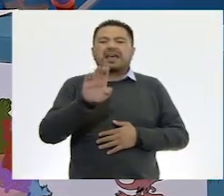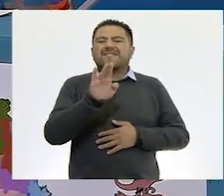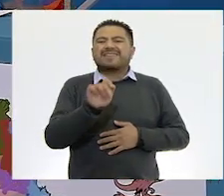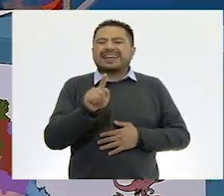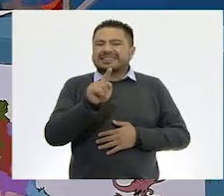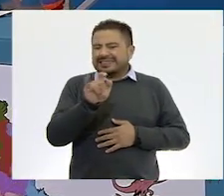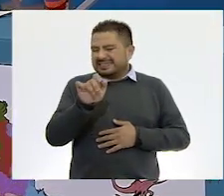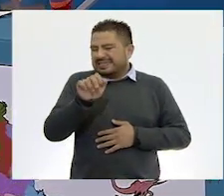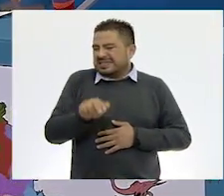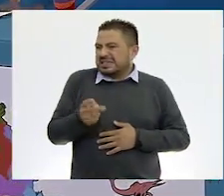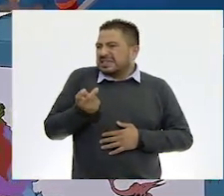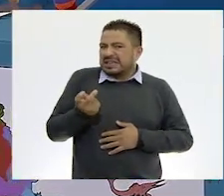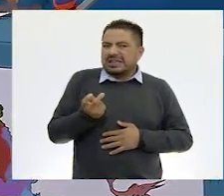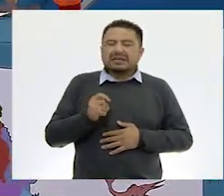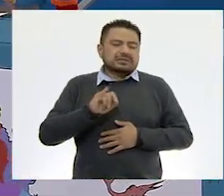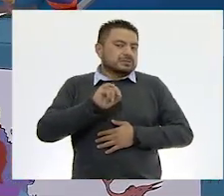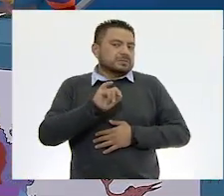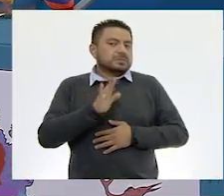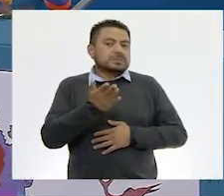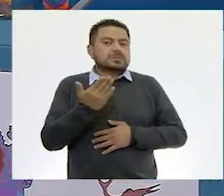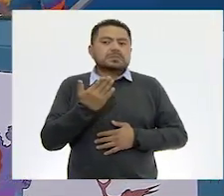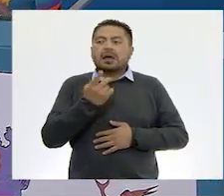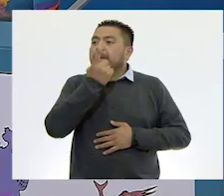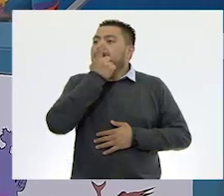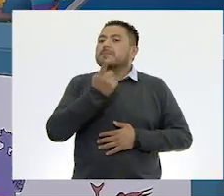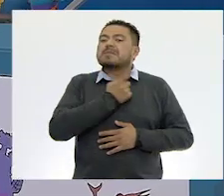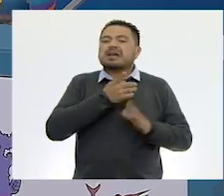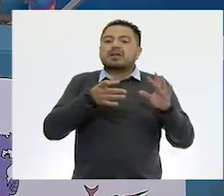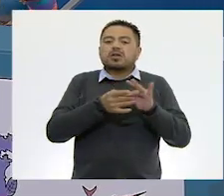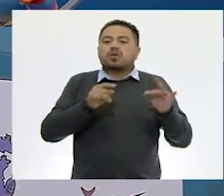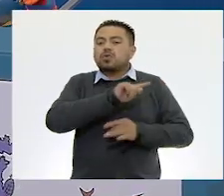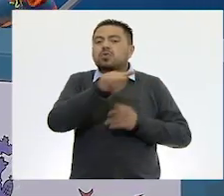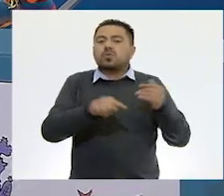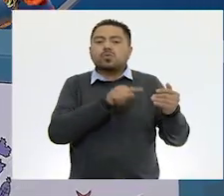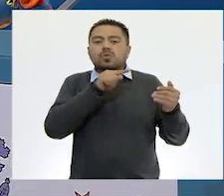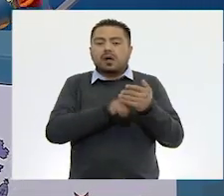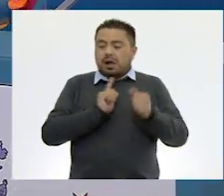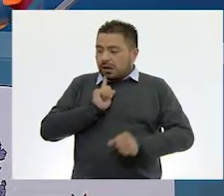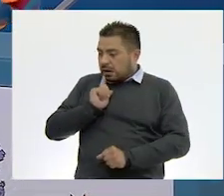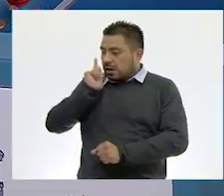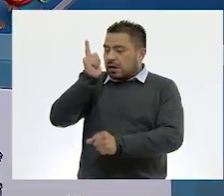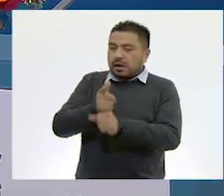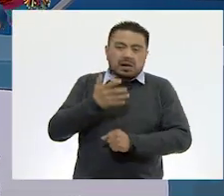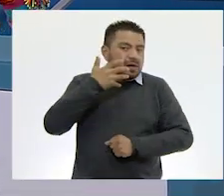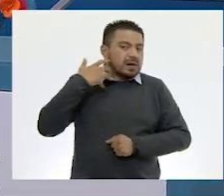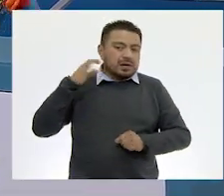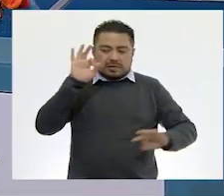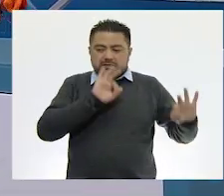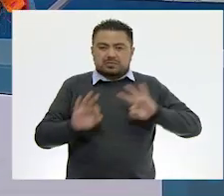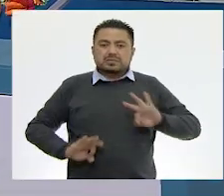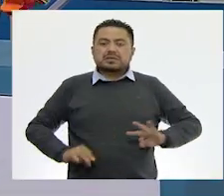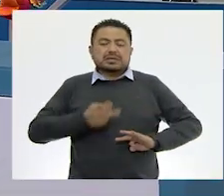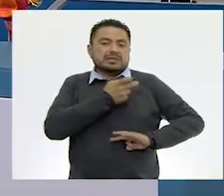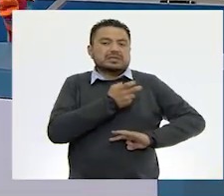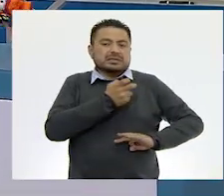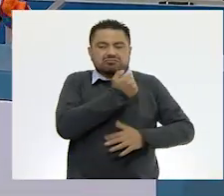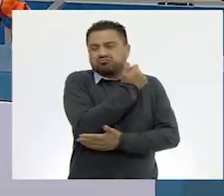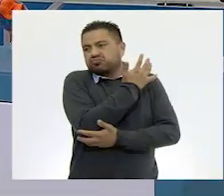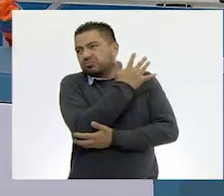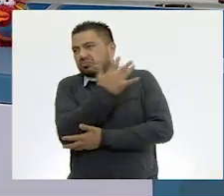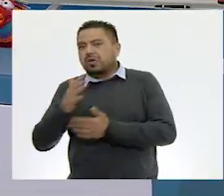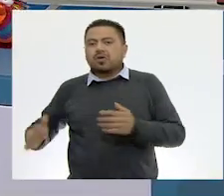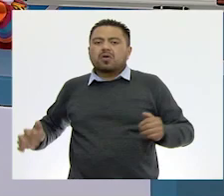diario de campo. Sí. Donde menciona que el lugar donde observó al jaguar fue una selva